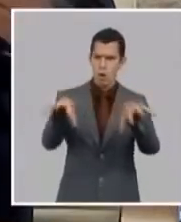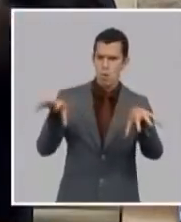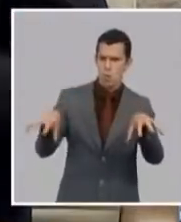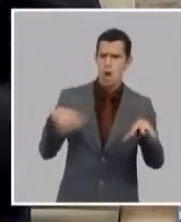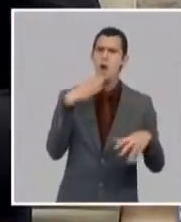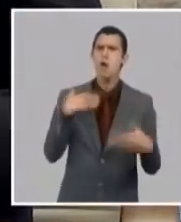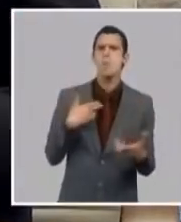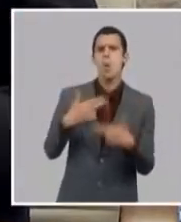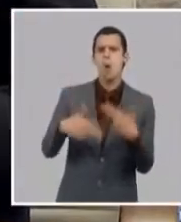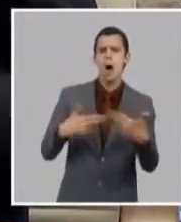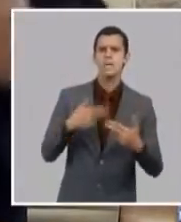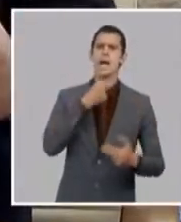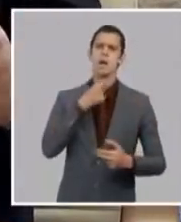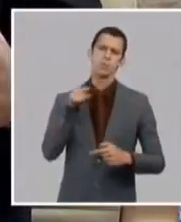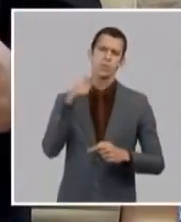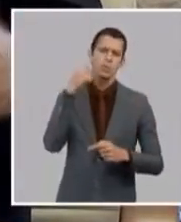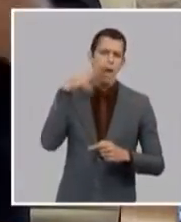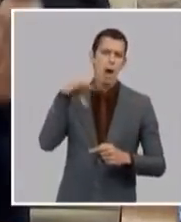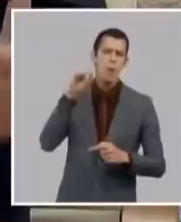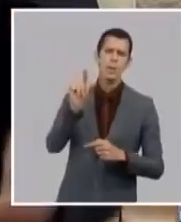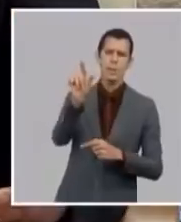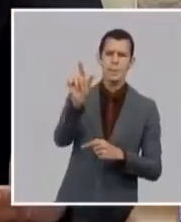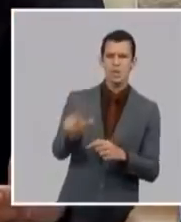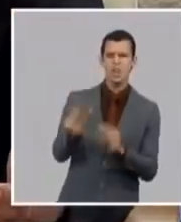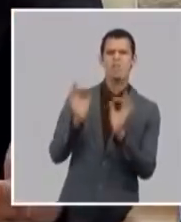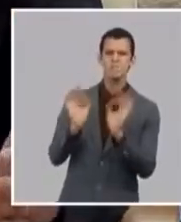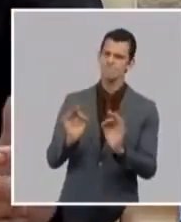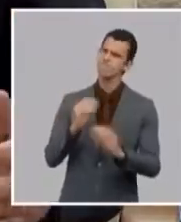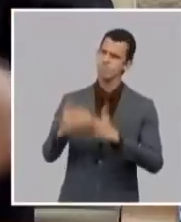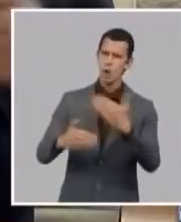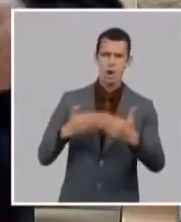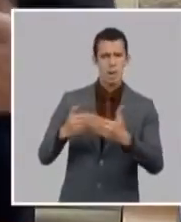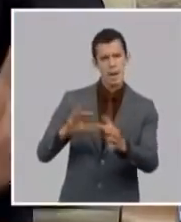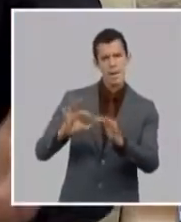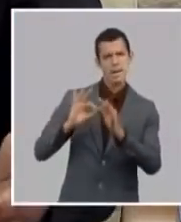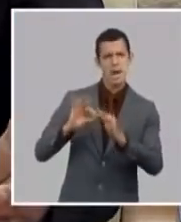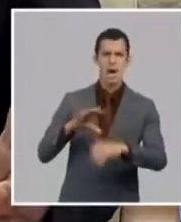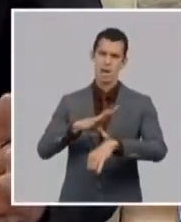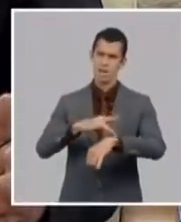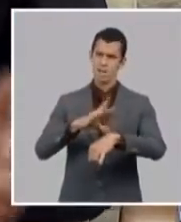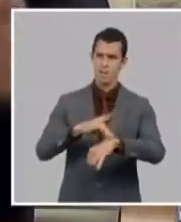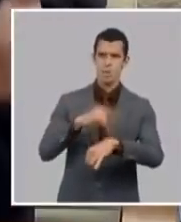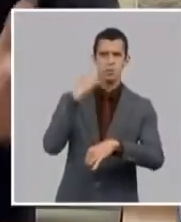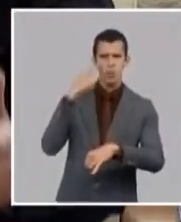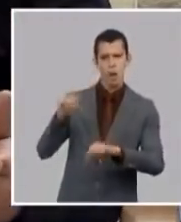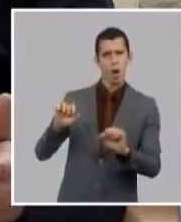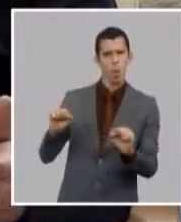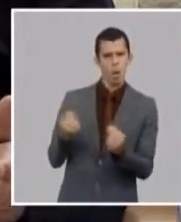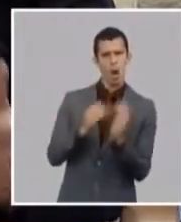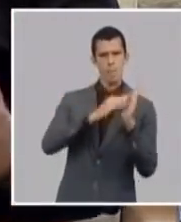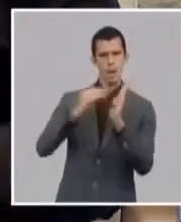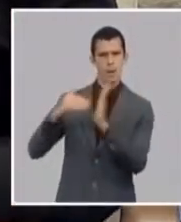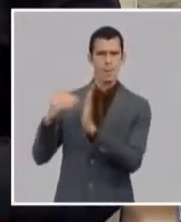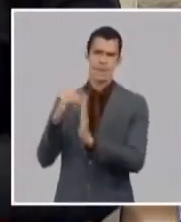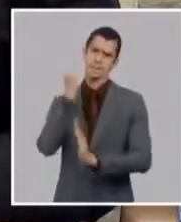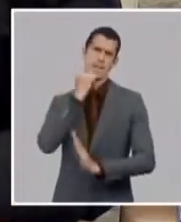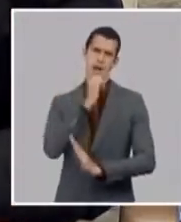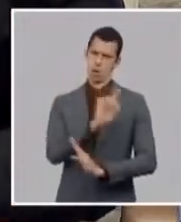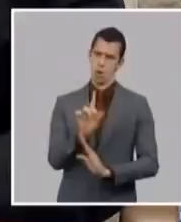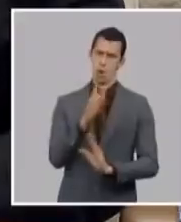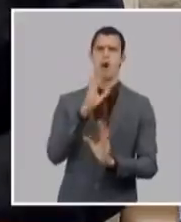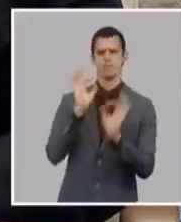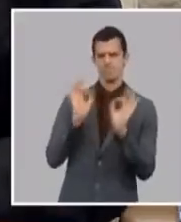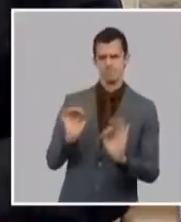que tienen el tarjetón y que a veces se presentan a la farmacia de manera frecuente intentando comprar un medicamento que no está